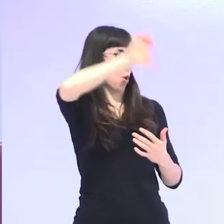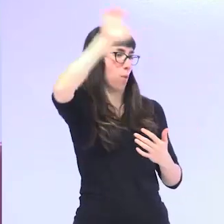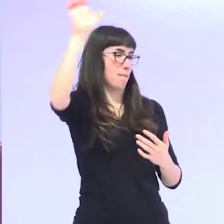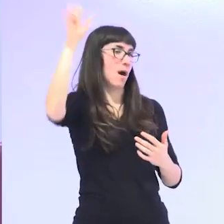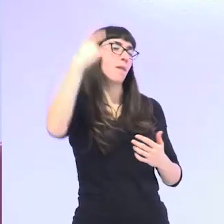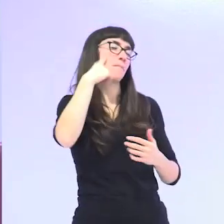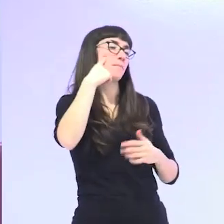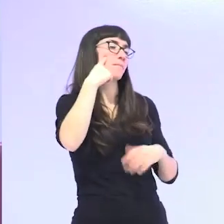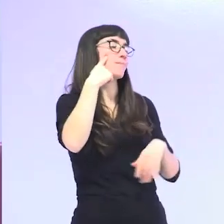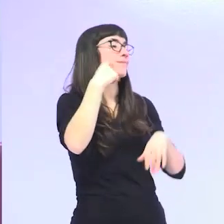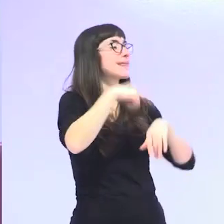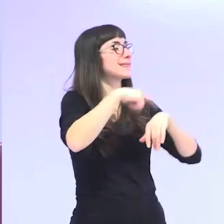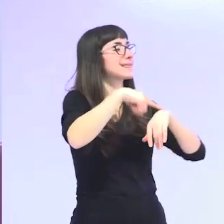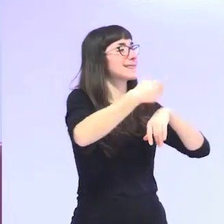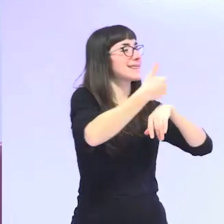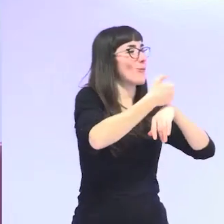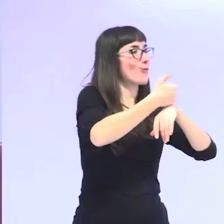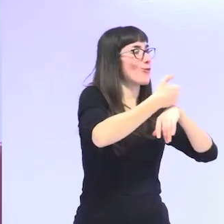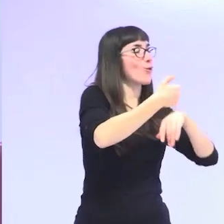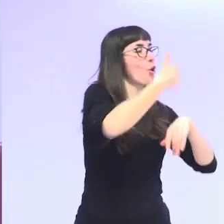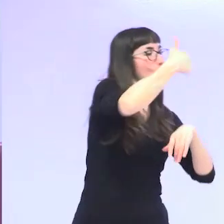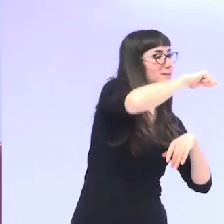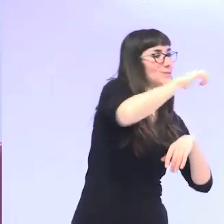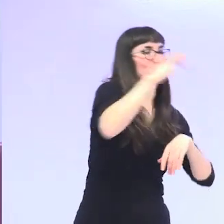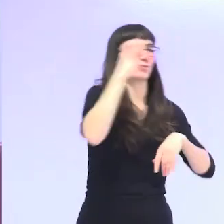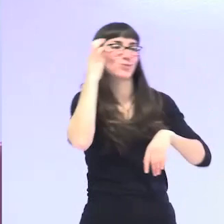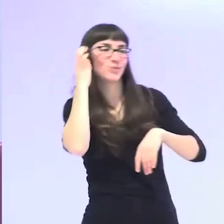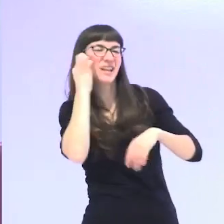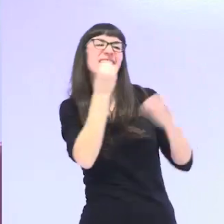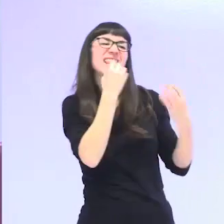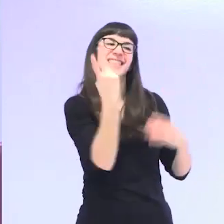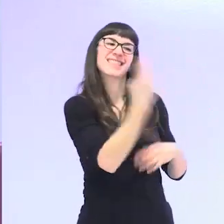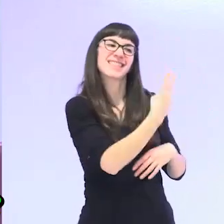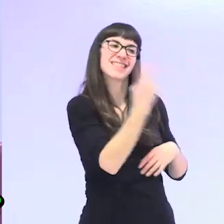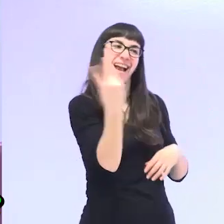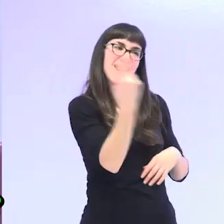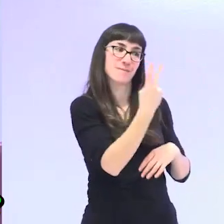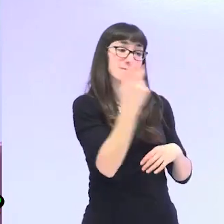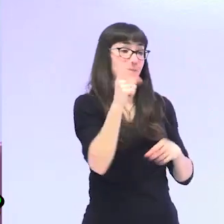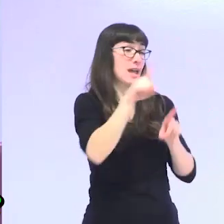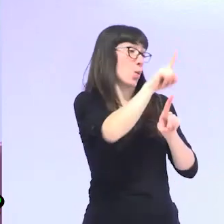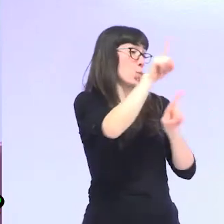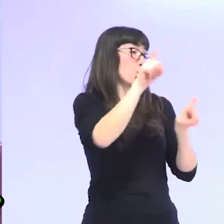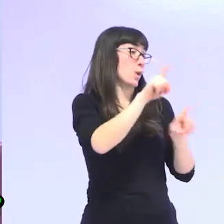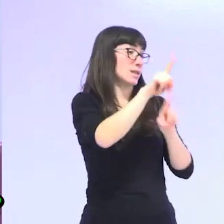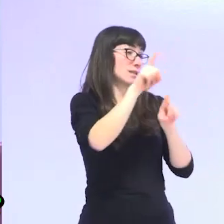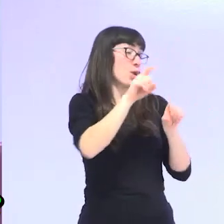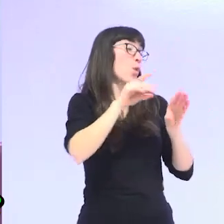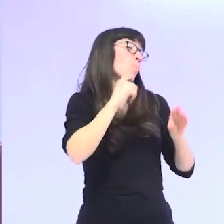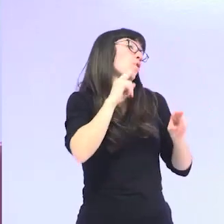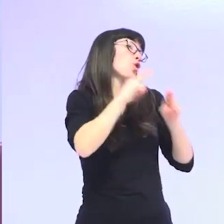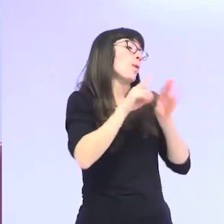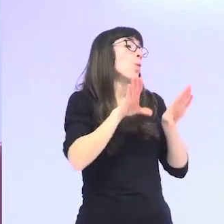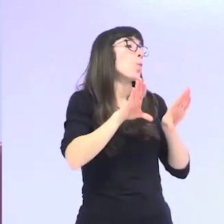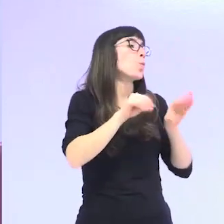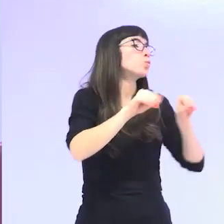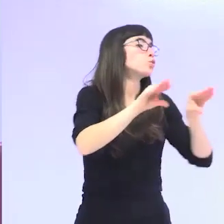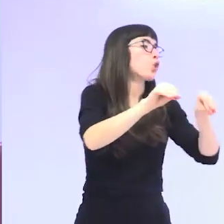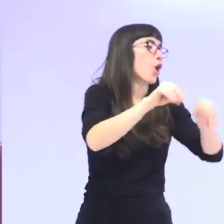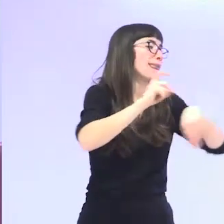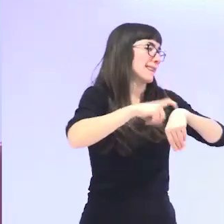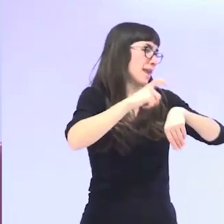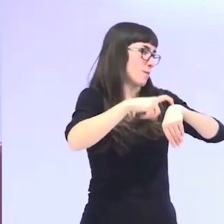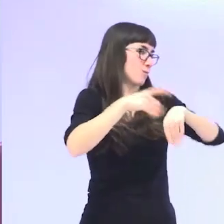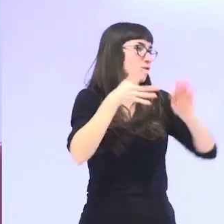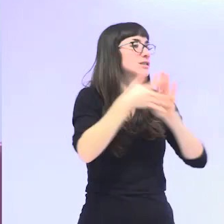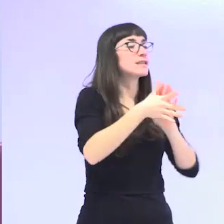usos del tiempo de hombres y mujeres gracias al feminismo se hacen estas encuestas a ver lo que son los usos del tiempo ¿no? a qué dedicamos el